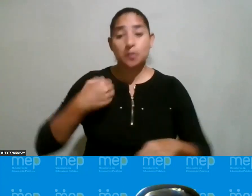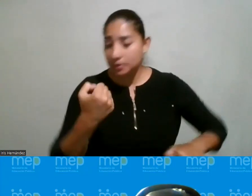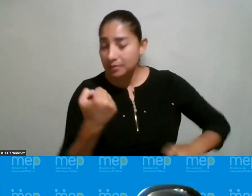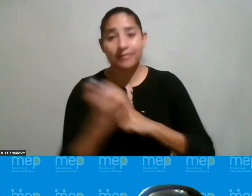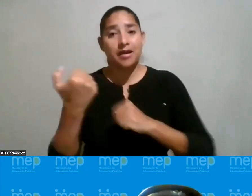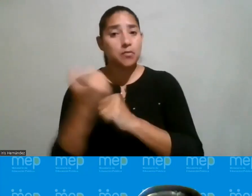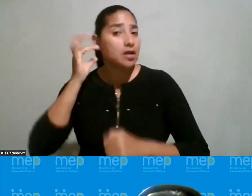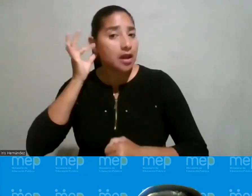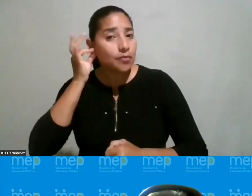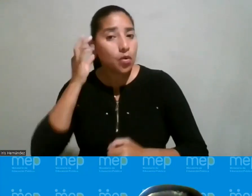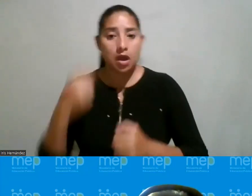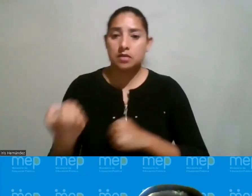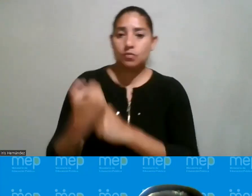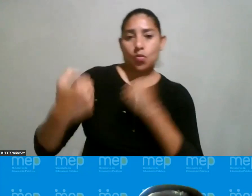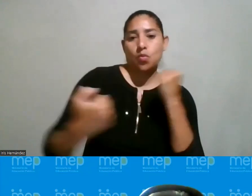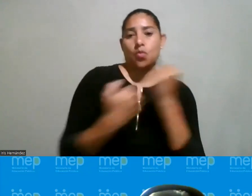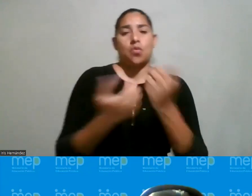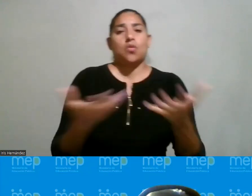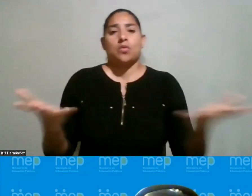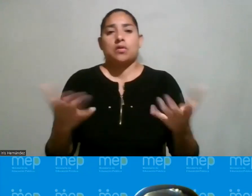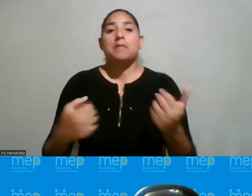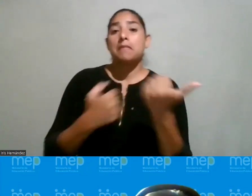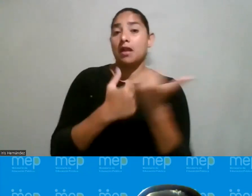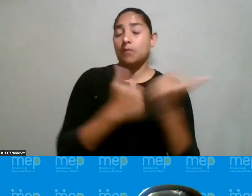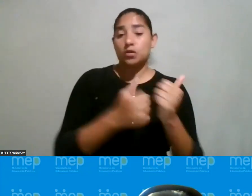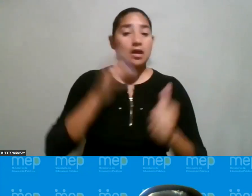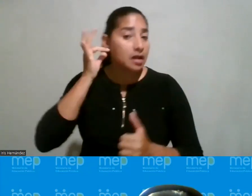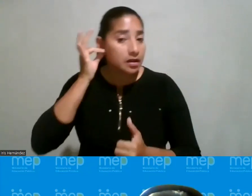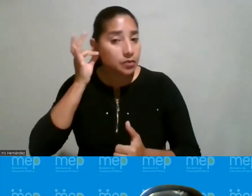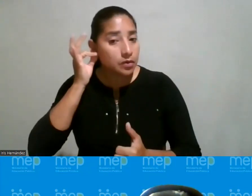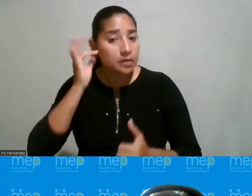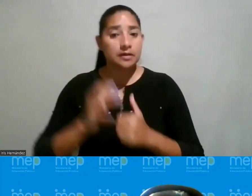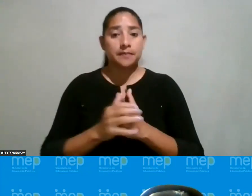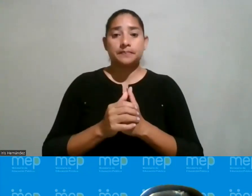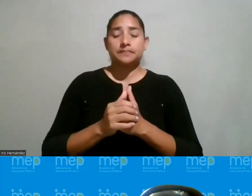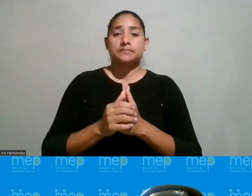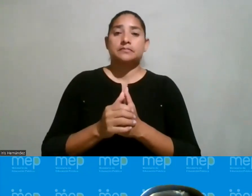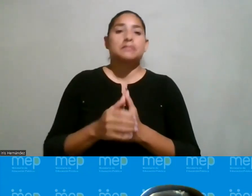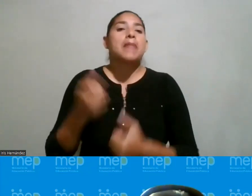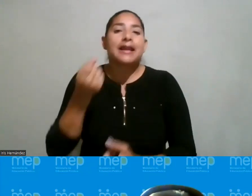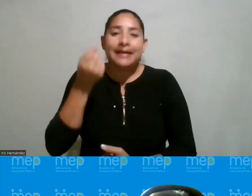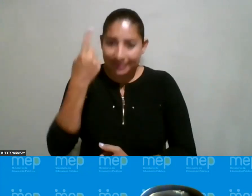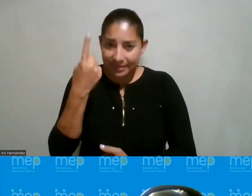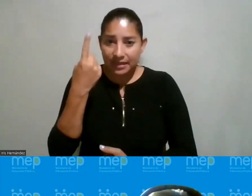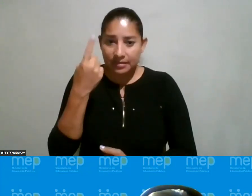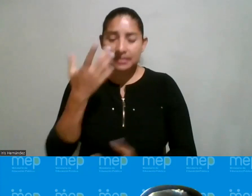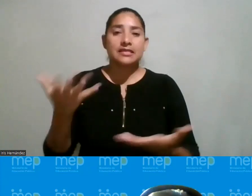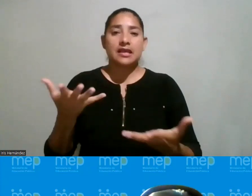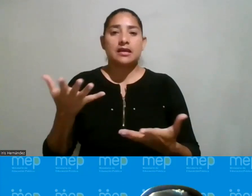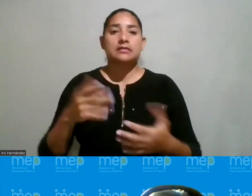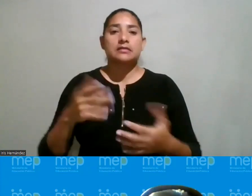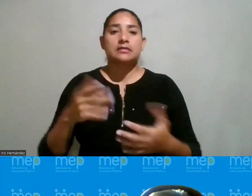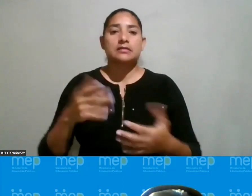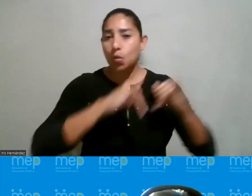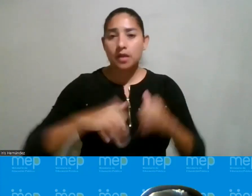y que apoyar a las mujeres y vamos a ver entender ¿verdad? la igualdad